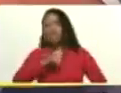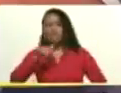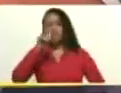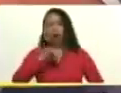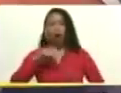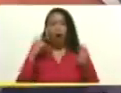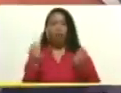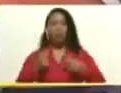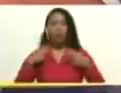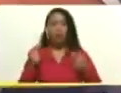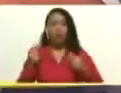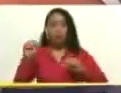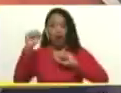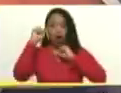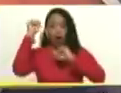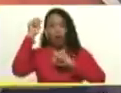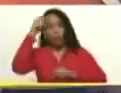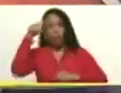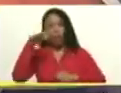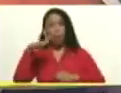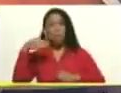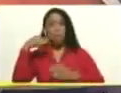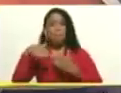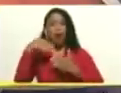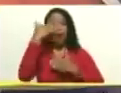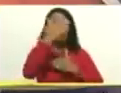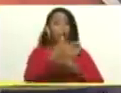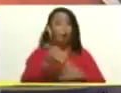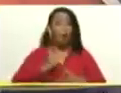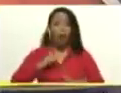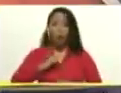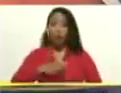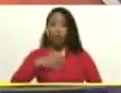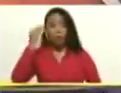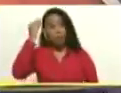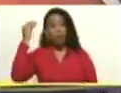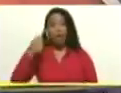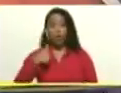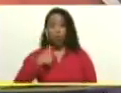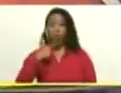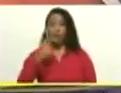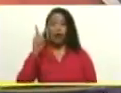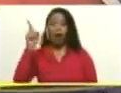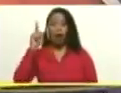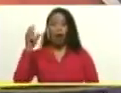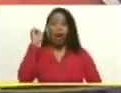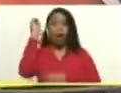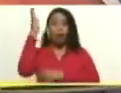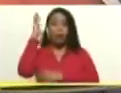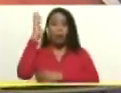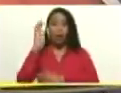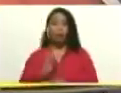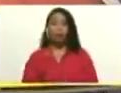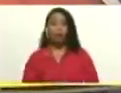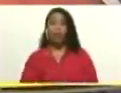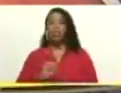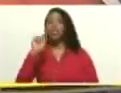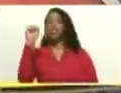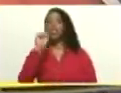activa y victoriosa, más allá de lo que cualquiera pudiera imaginarse. Y yo lo decía allí en la asamblea, si